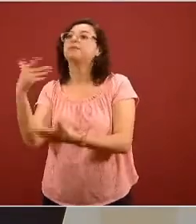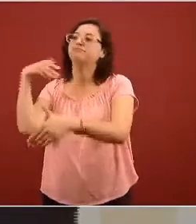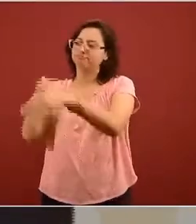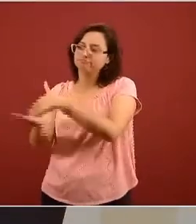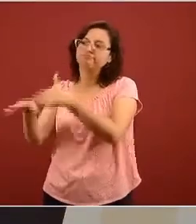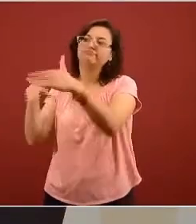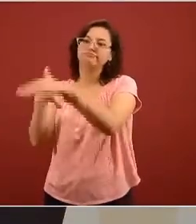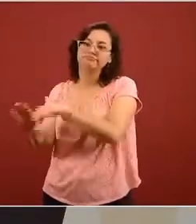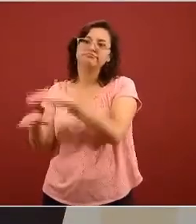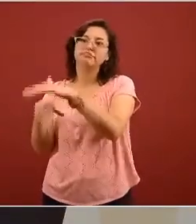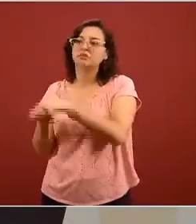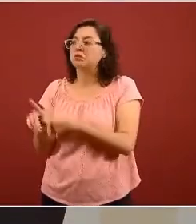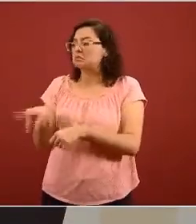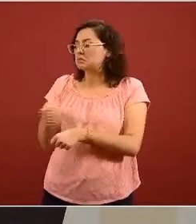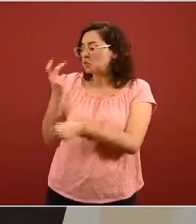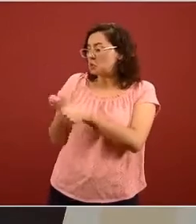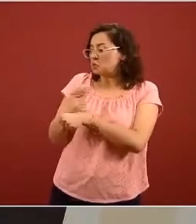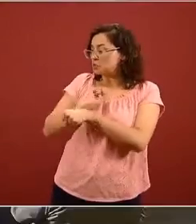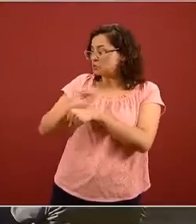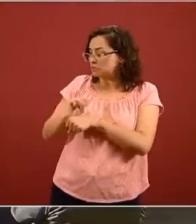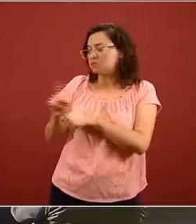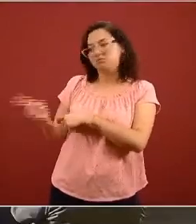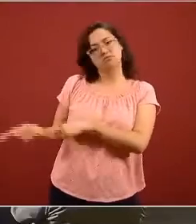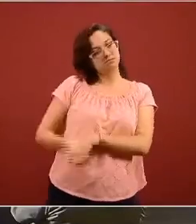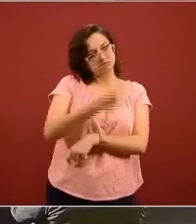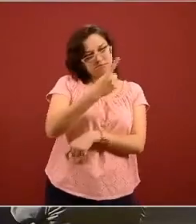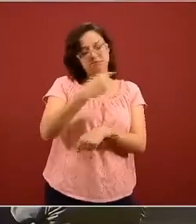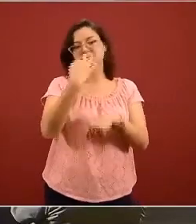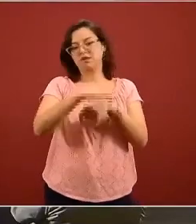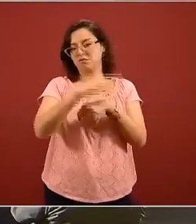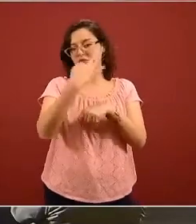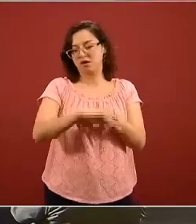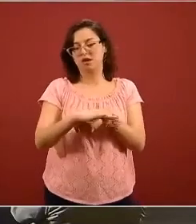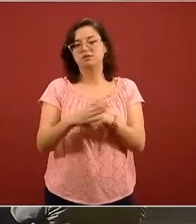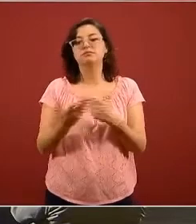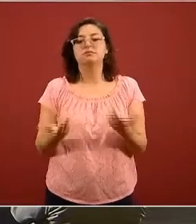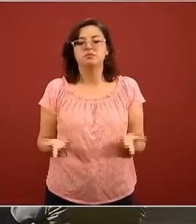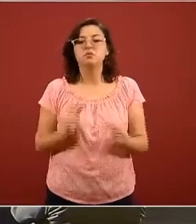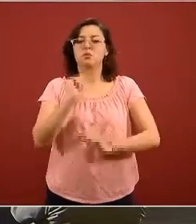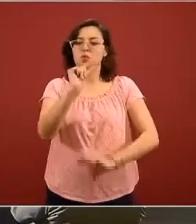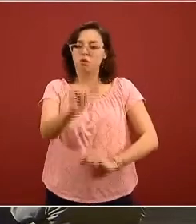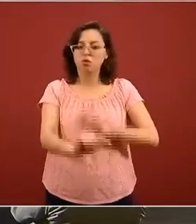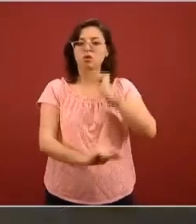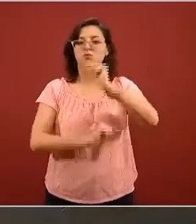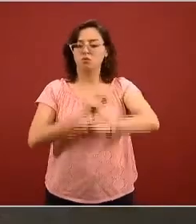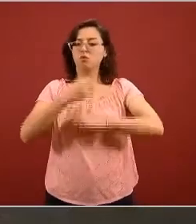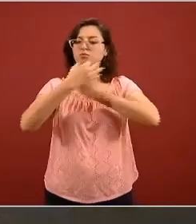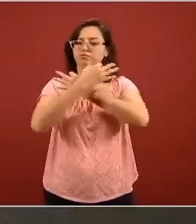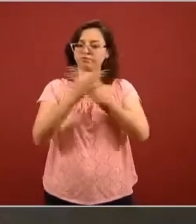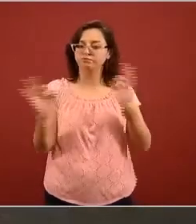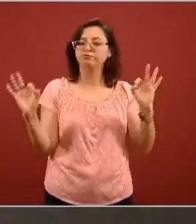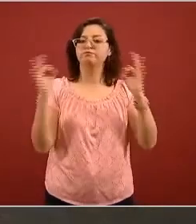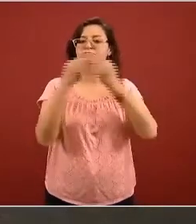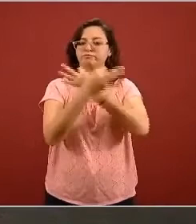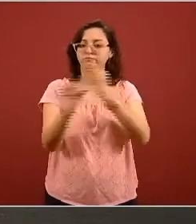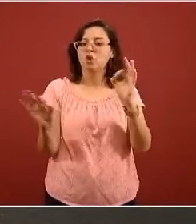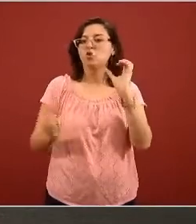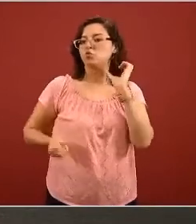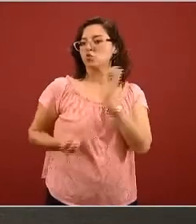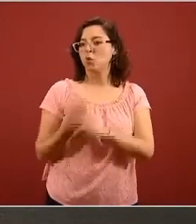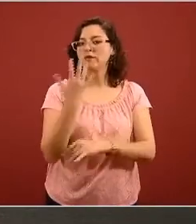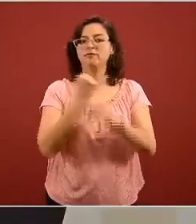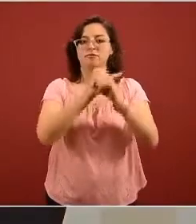la segunda fase de recuperación ahí entonces lo vamos a ir anunciando conforme va habiendo elementos nuevos